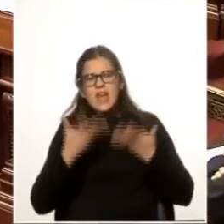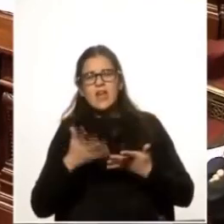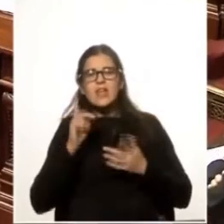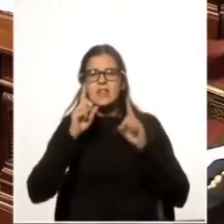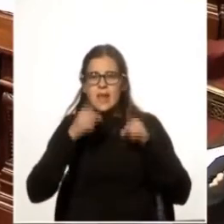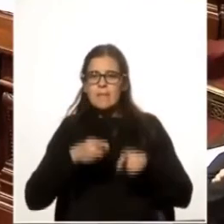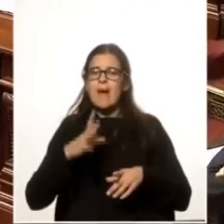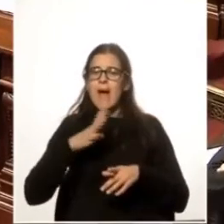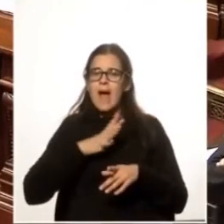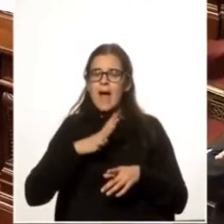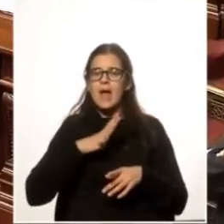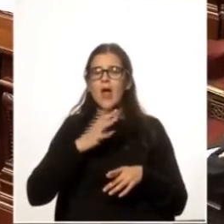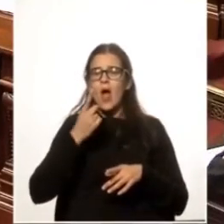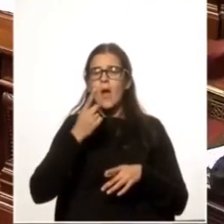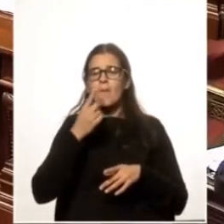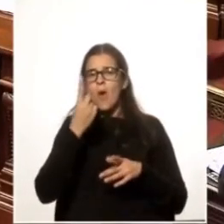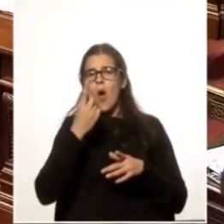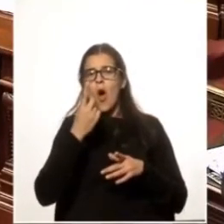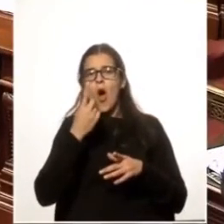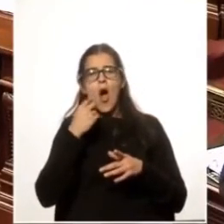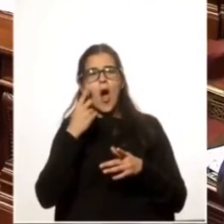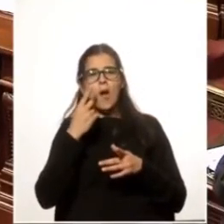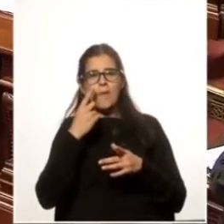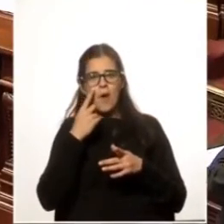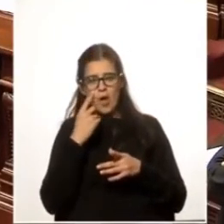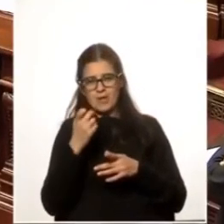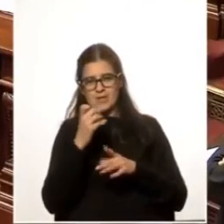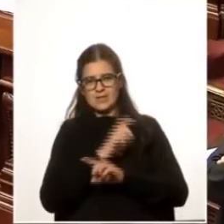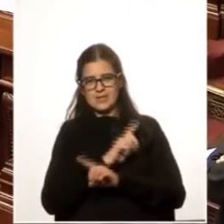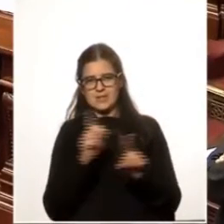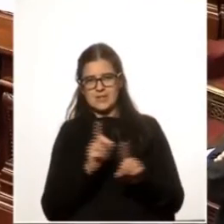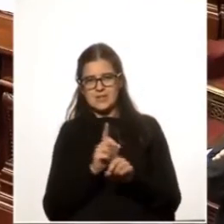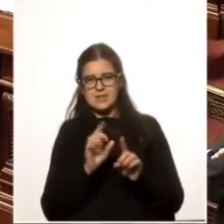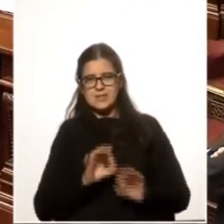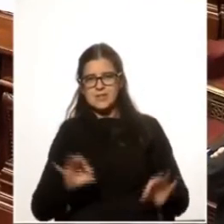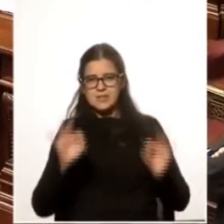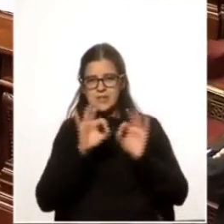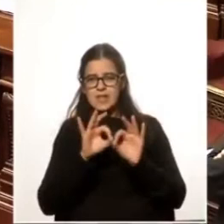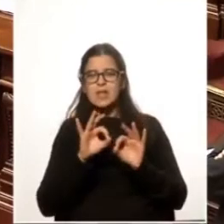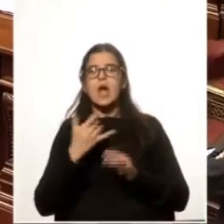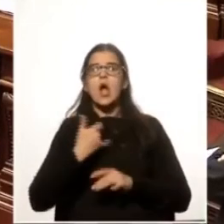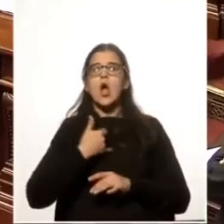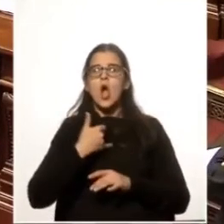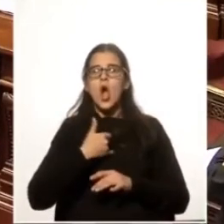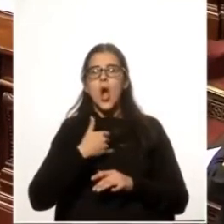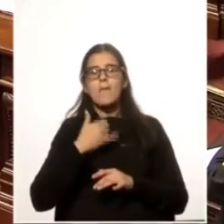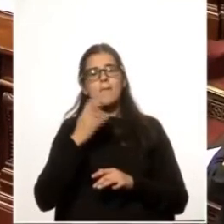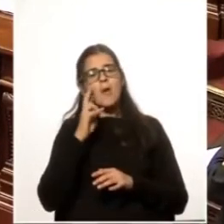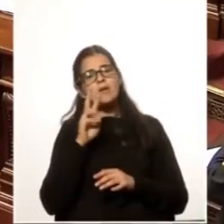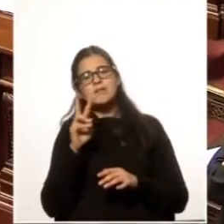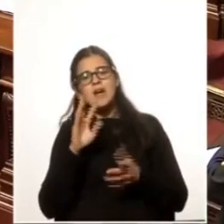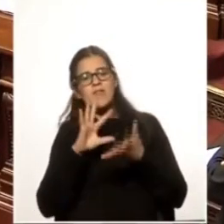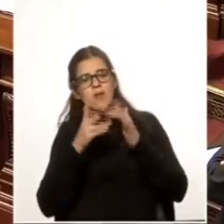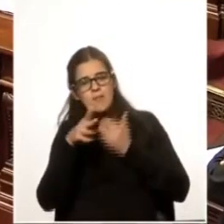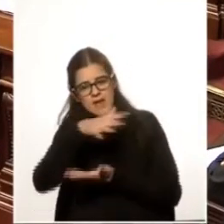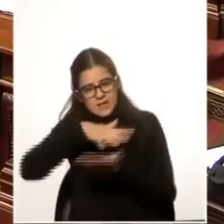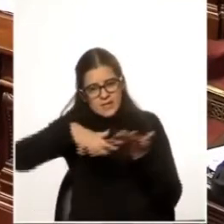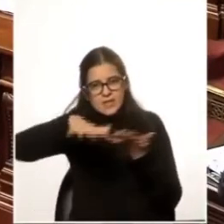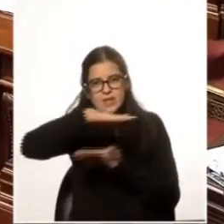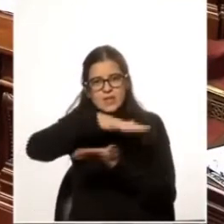también hay una una una depreciación de de cómo observamos los hechos